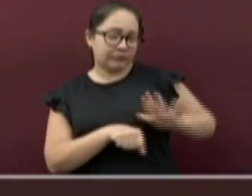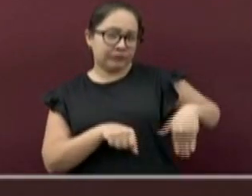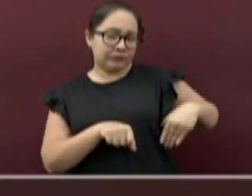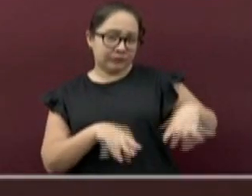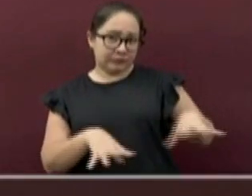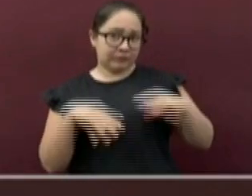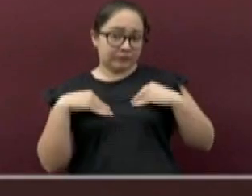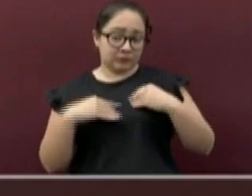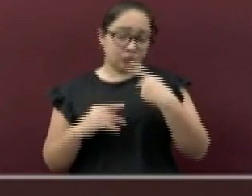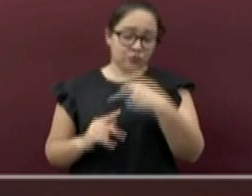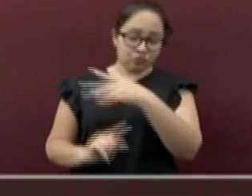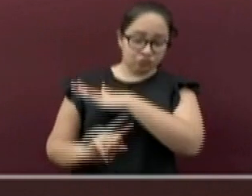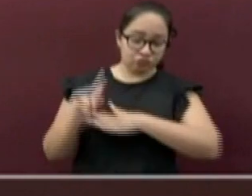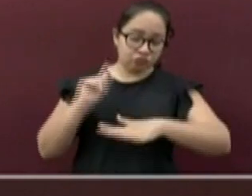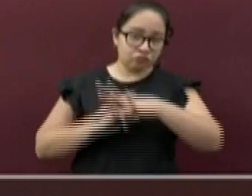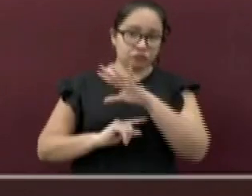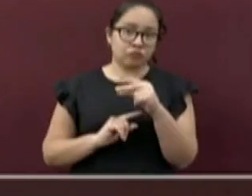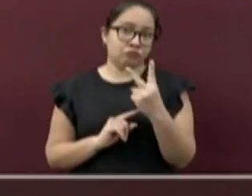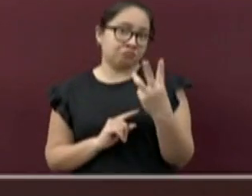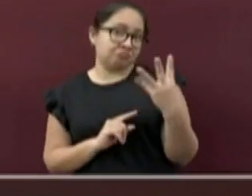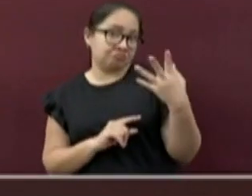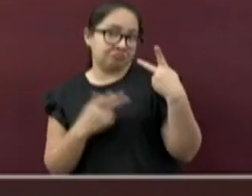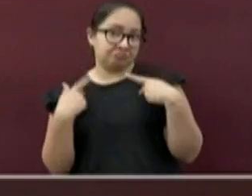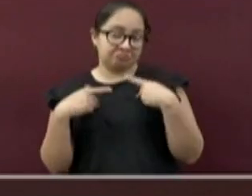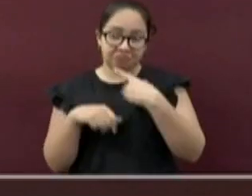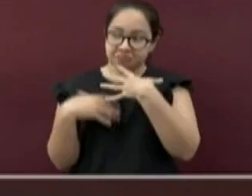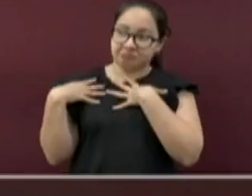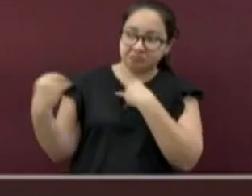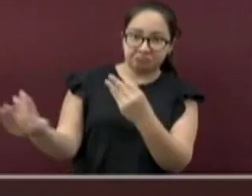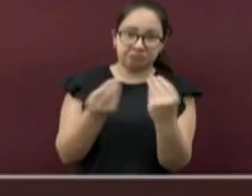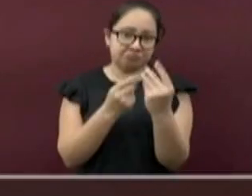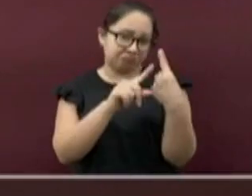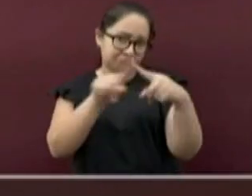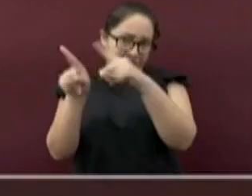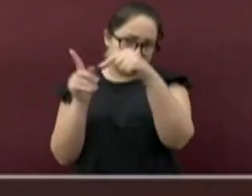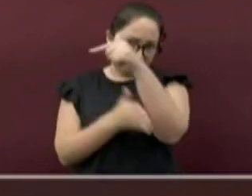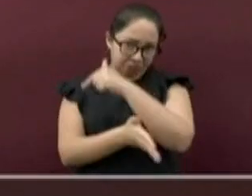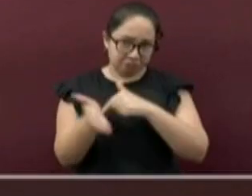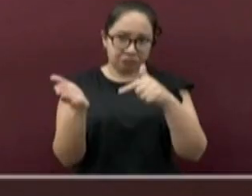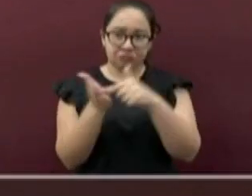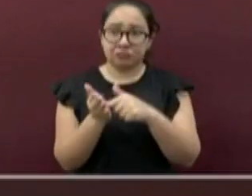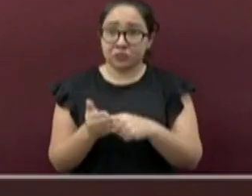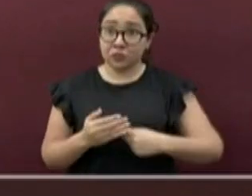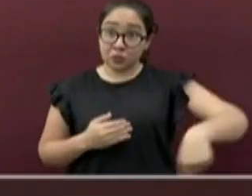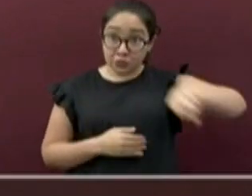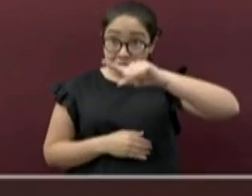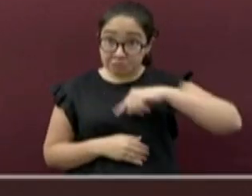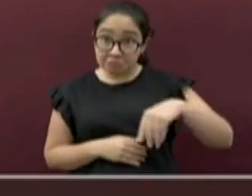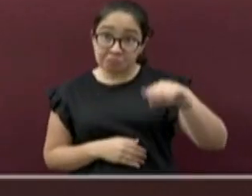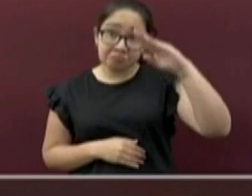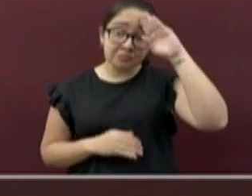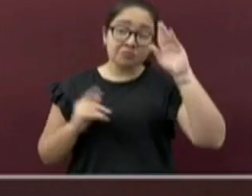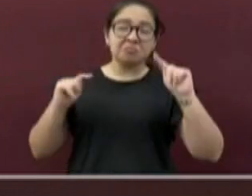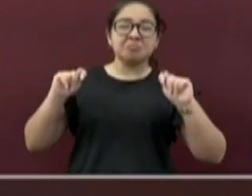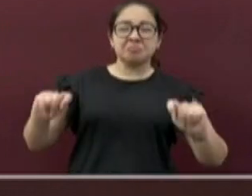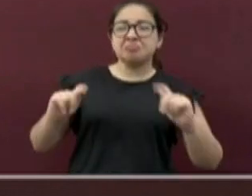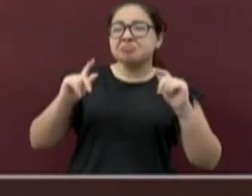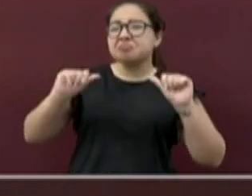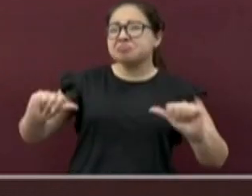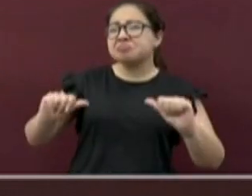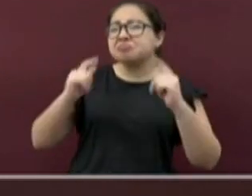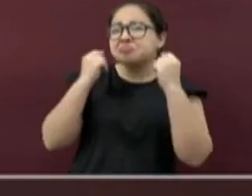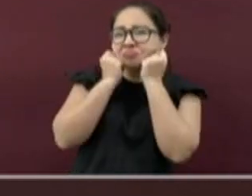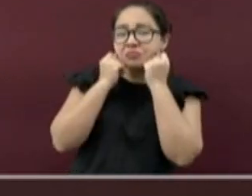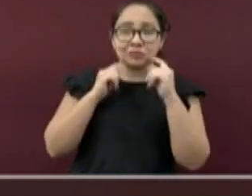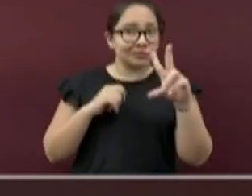contagiar a dos o más personas, en cualquier lugar donde se encuentre. No se confíe, difunde esta información y no